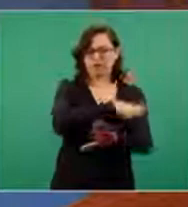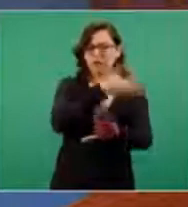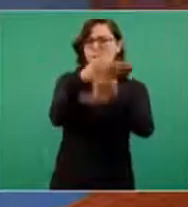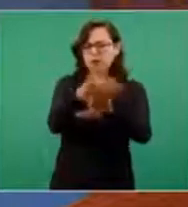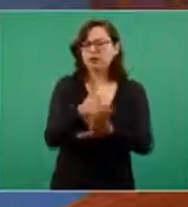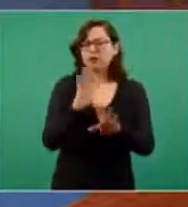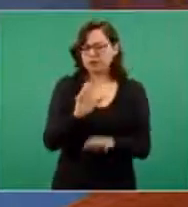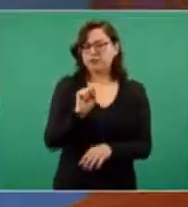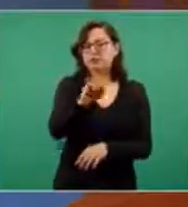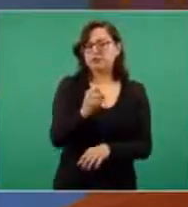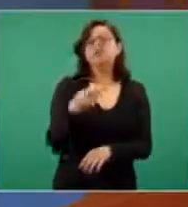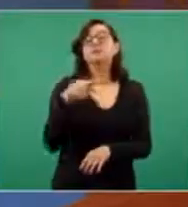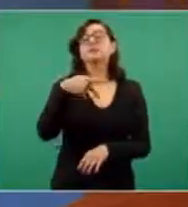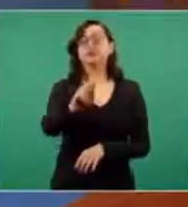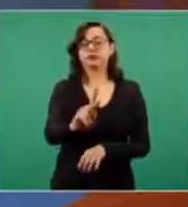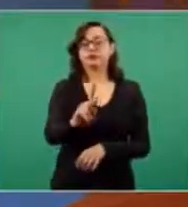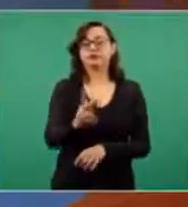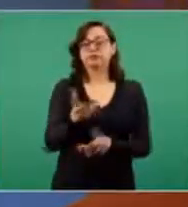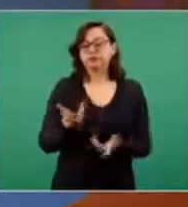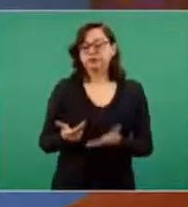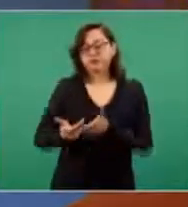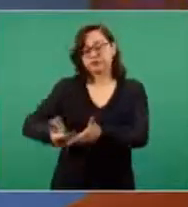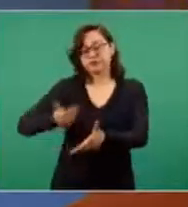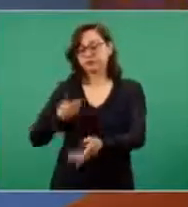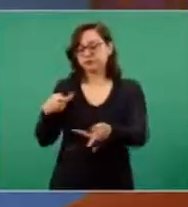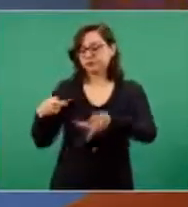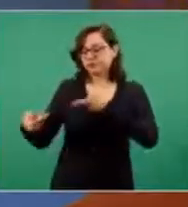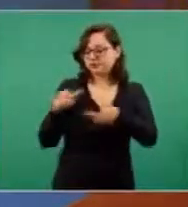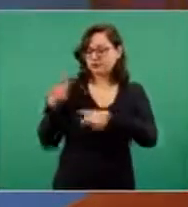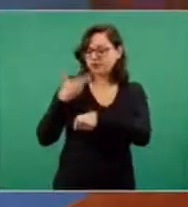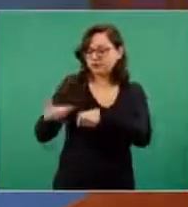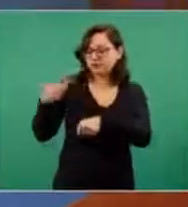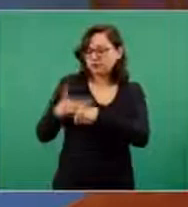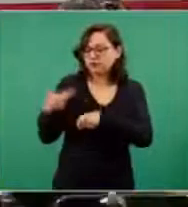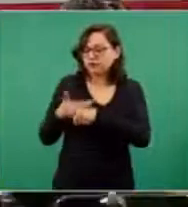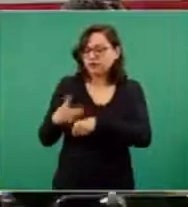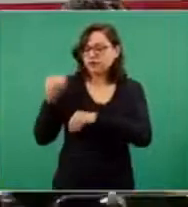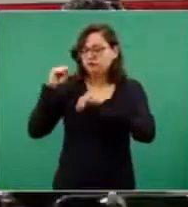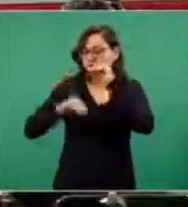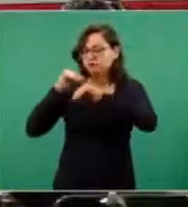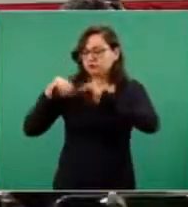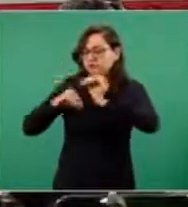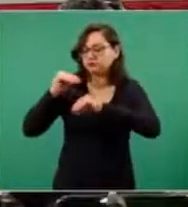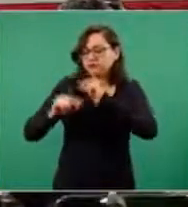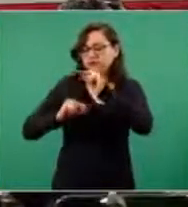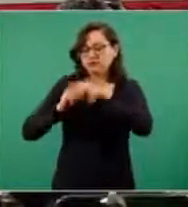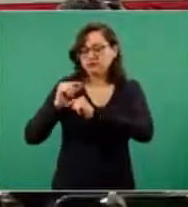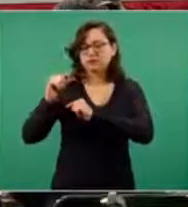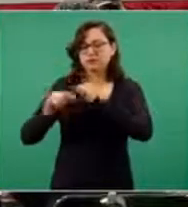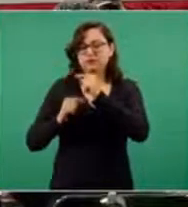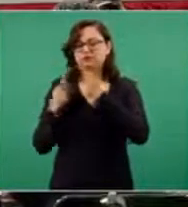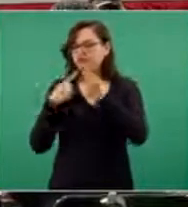para llevar a cabo el golpe se van creando